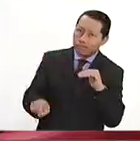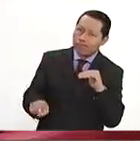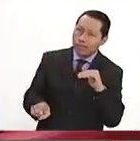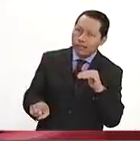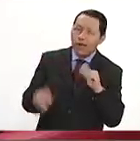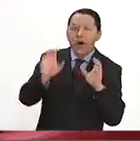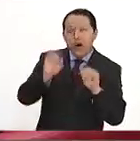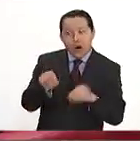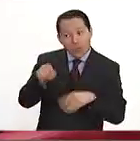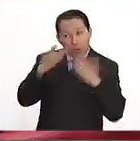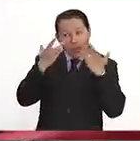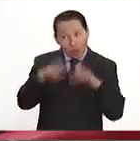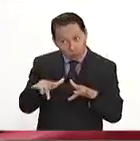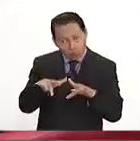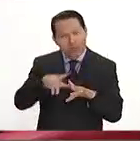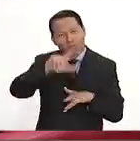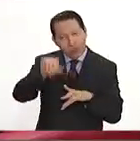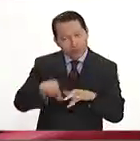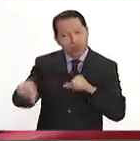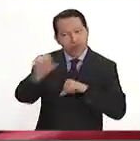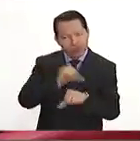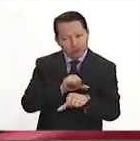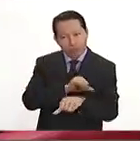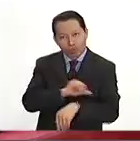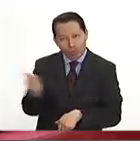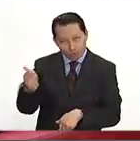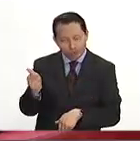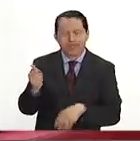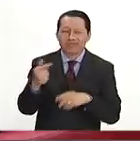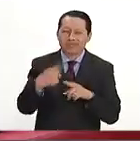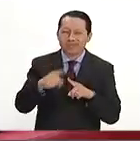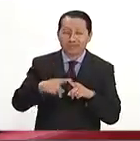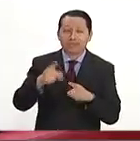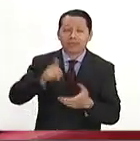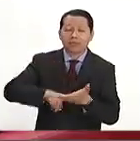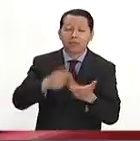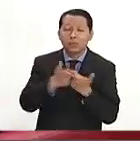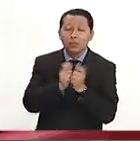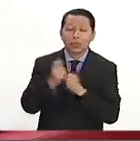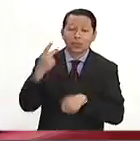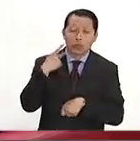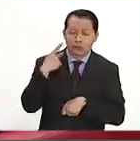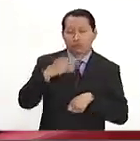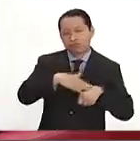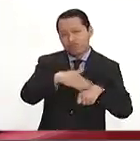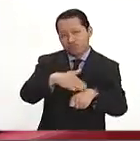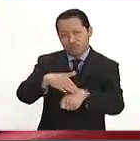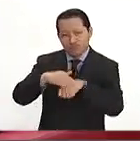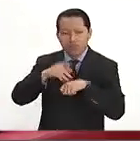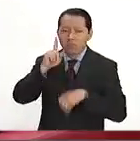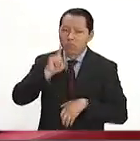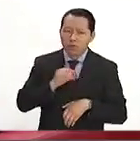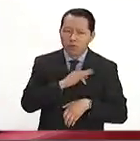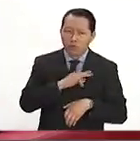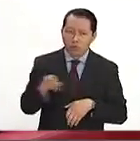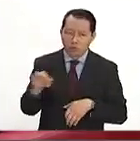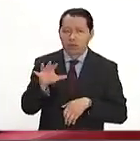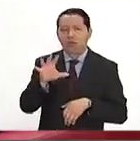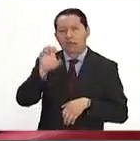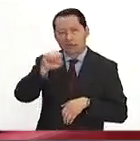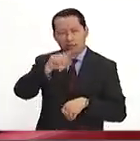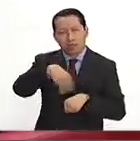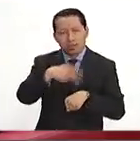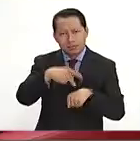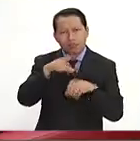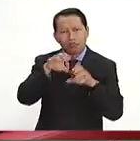luego nosotros vamos a poner a alguien más, ¿no? Entonces se necesita crear mucha conciencia al interior de los partidos para que las mujeres puedan llegar a estos puestos